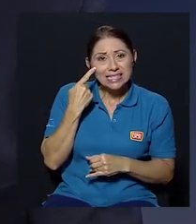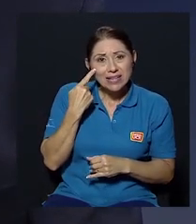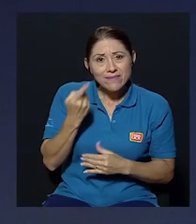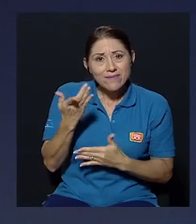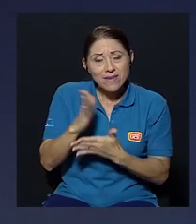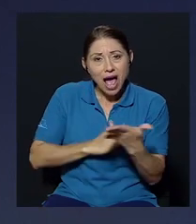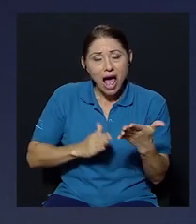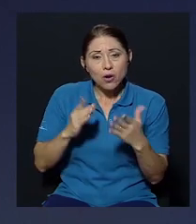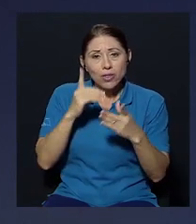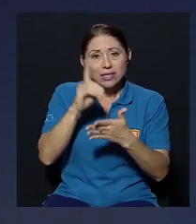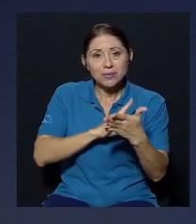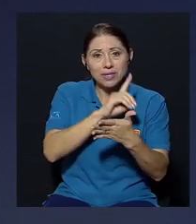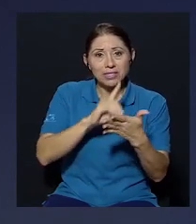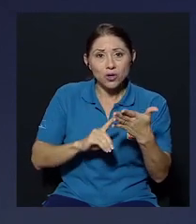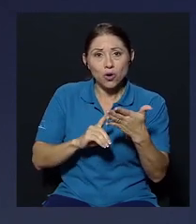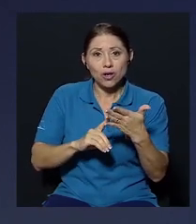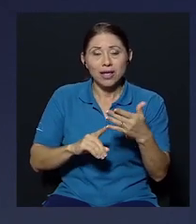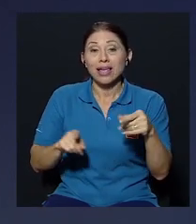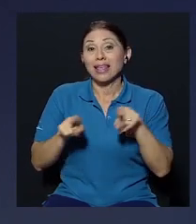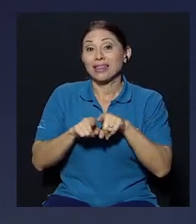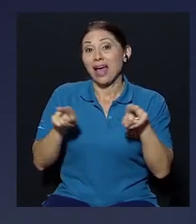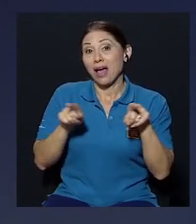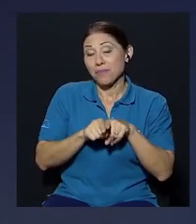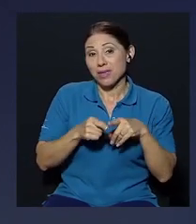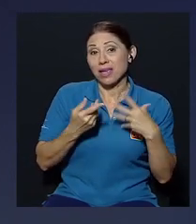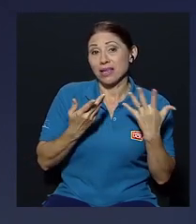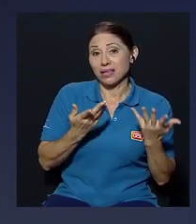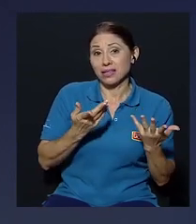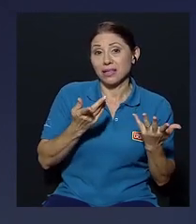perdería mucho el PAC si menosprecia también a Fabricio